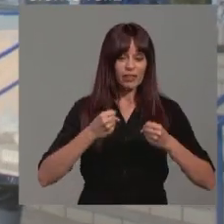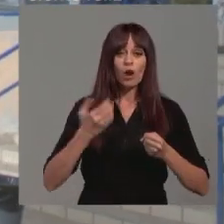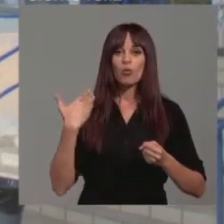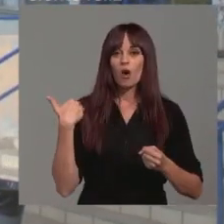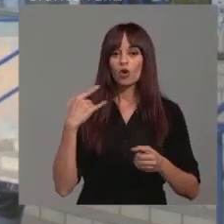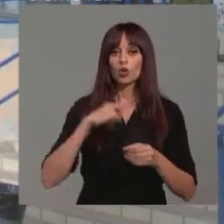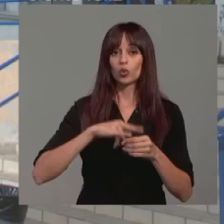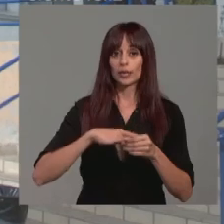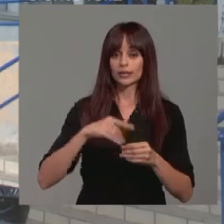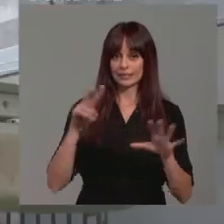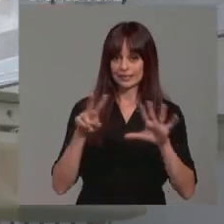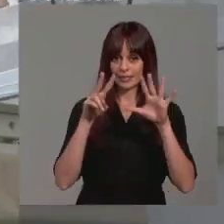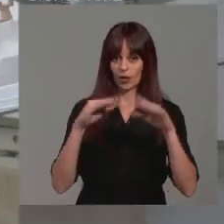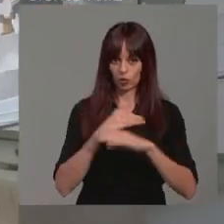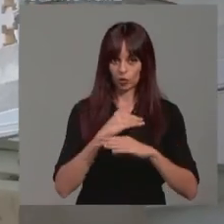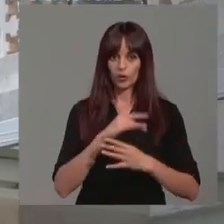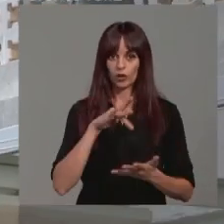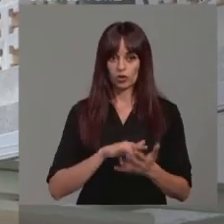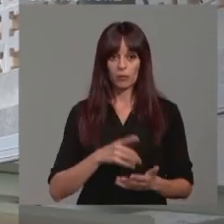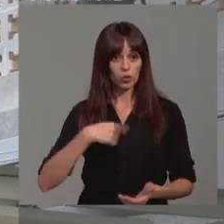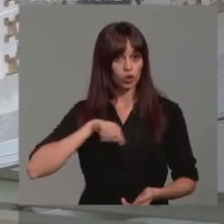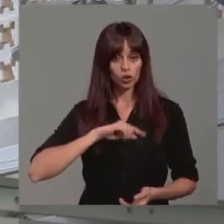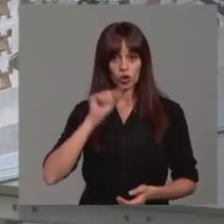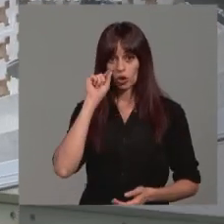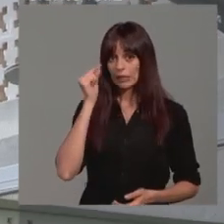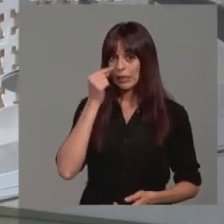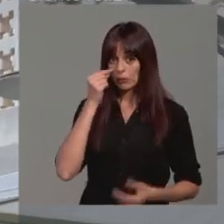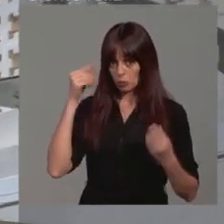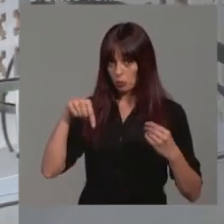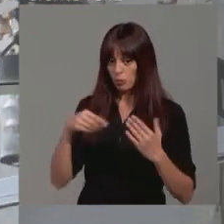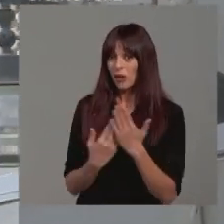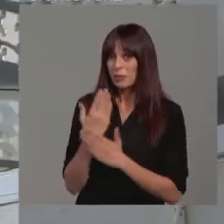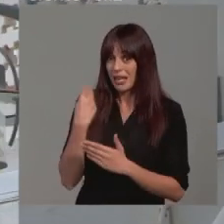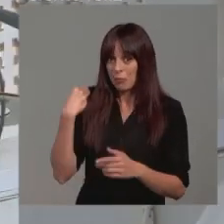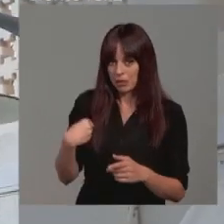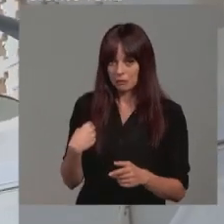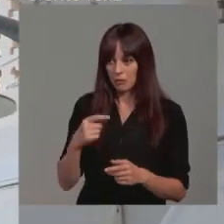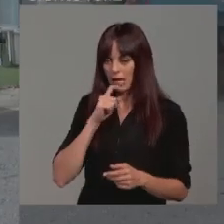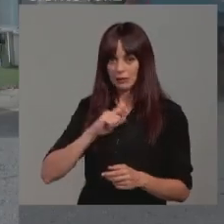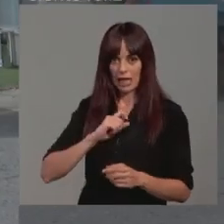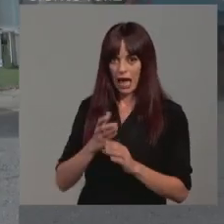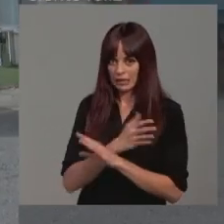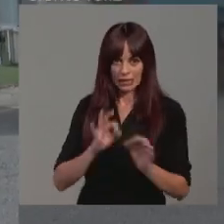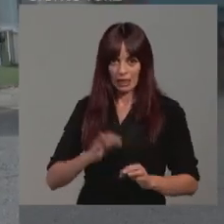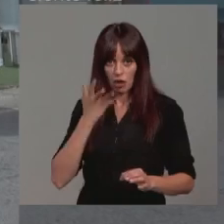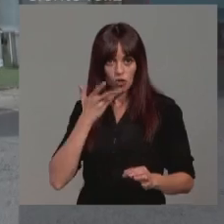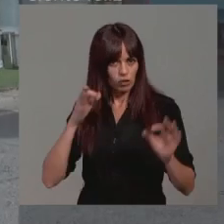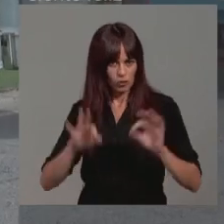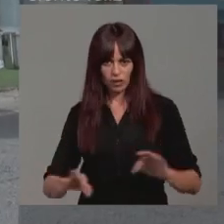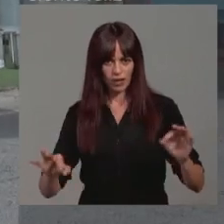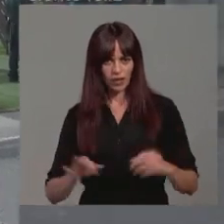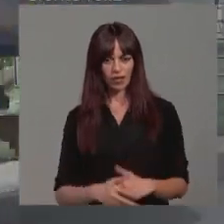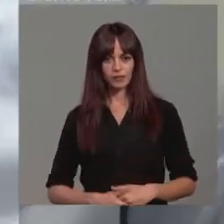pasado, el lunes 7 de octubre, y nosotros nos enteramos en esa misma mañana, sin tener conocimiento alguno. Vale, claro,